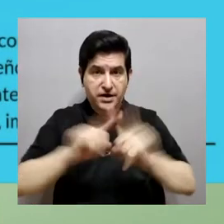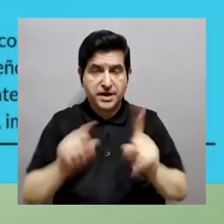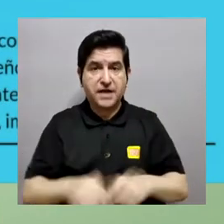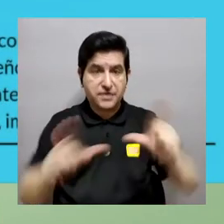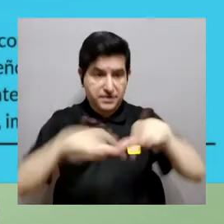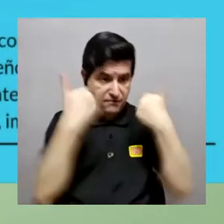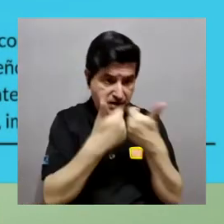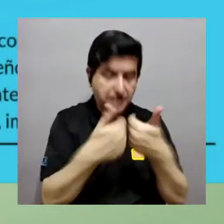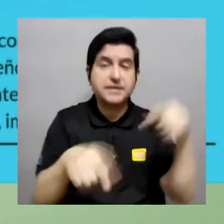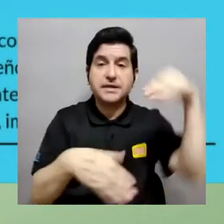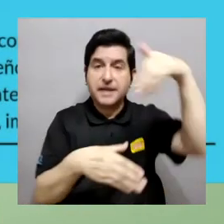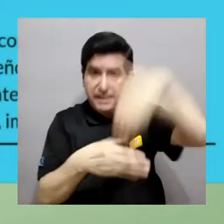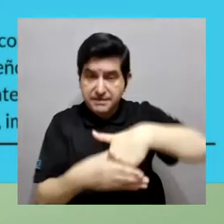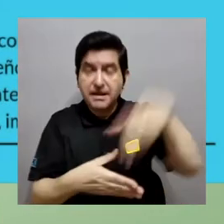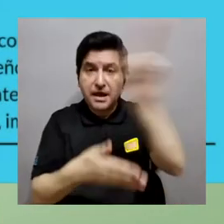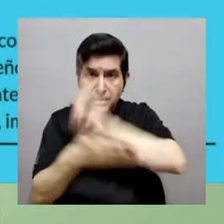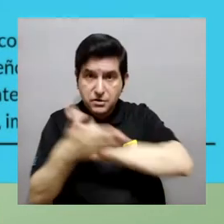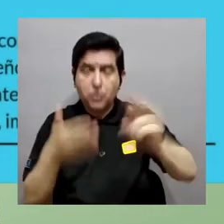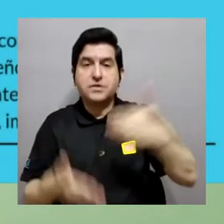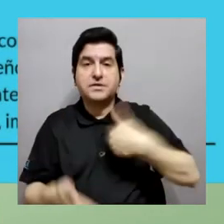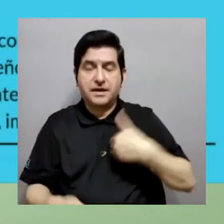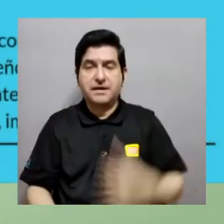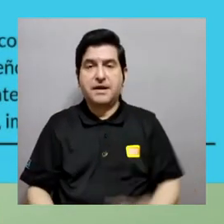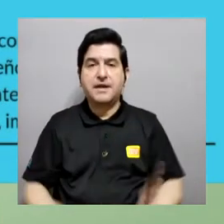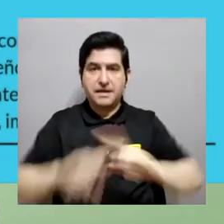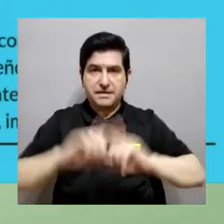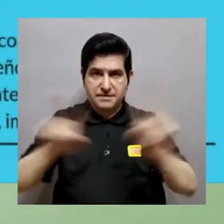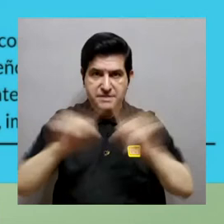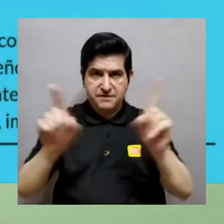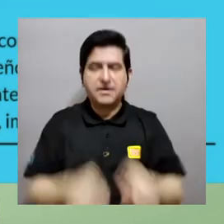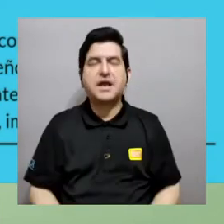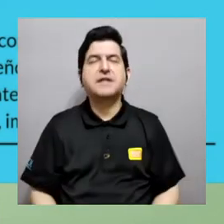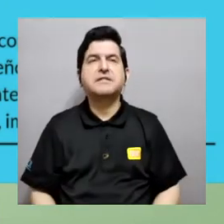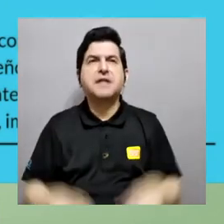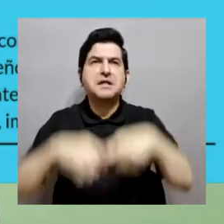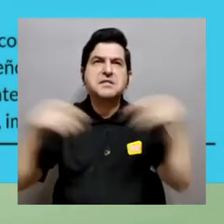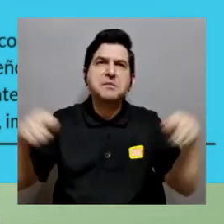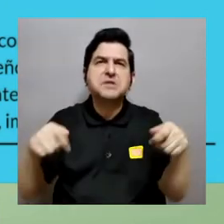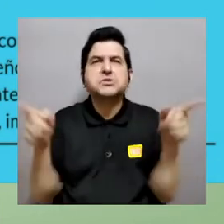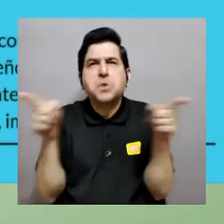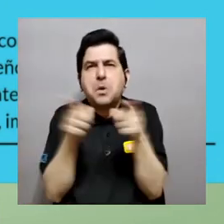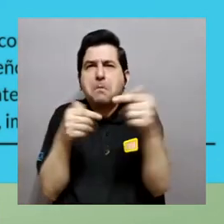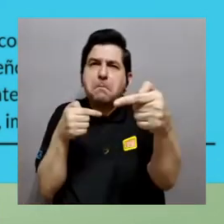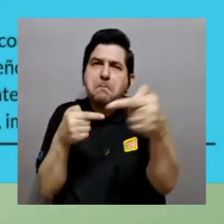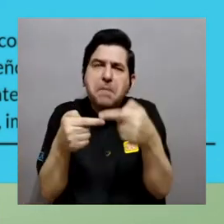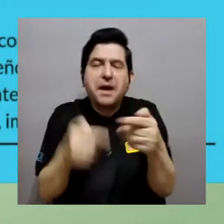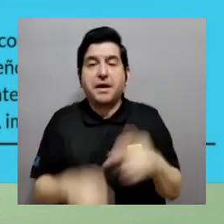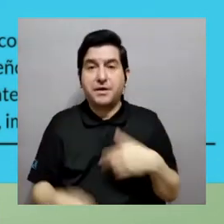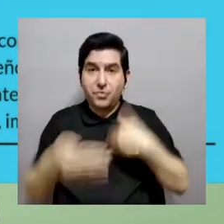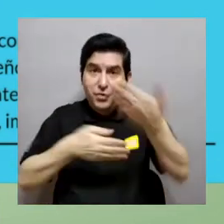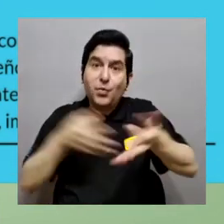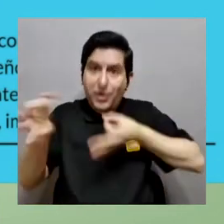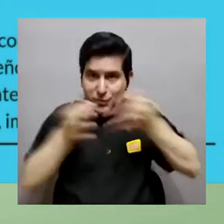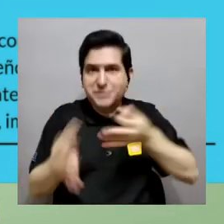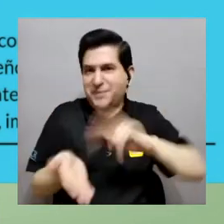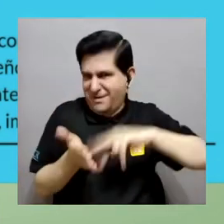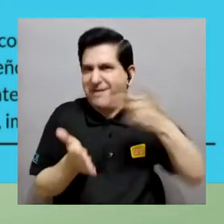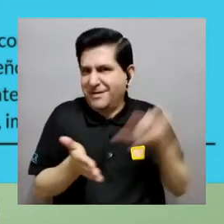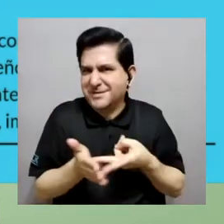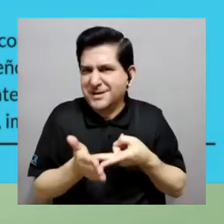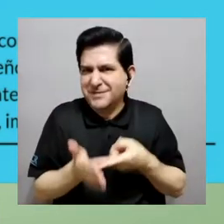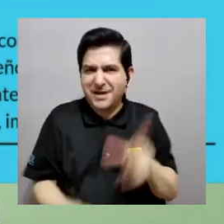bueno, actualmente, bueno, no solo en Costa Rica hay varios clústeres, pero dentro de la universidad, actualmente contamos con varios clústeres de tamaño